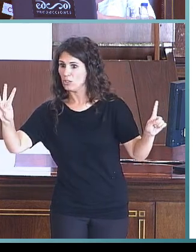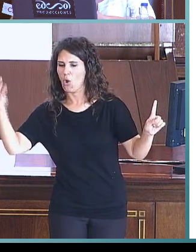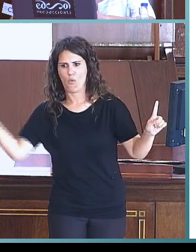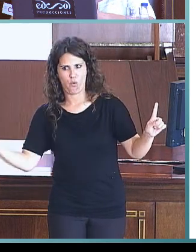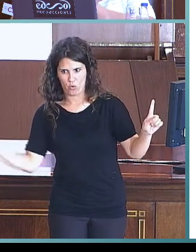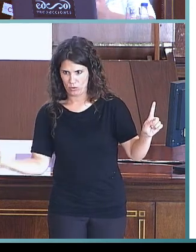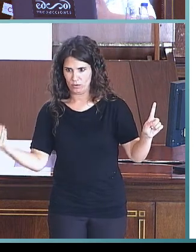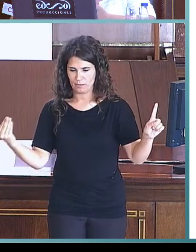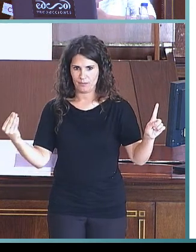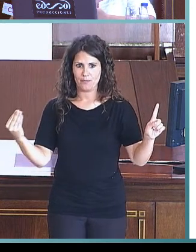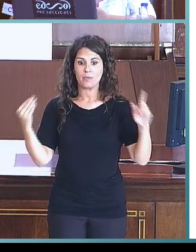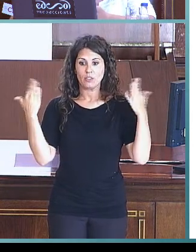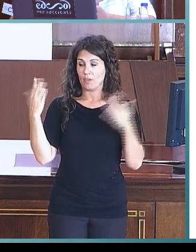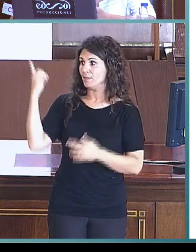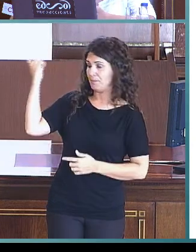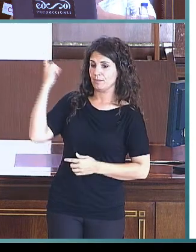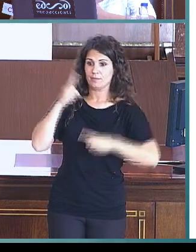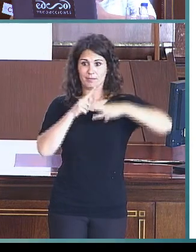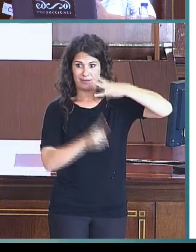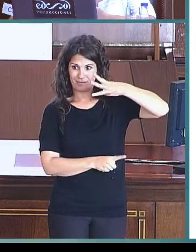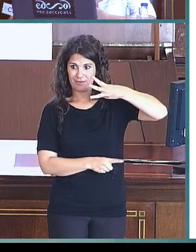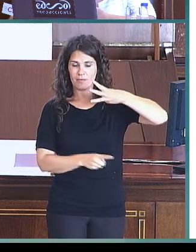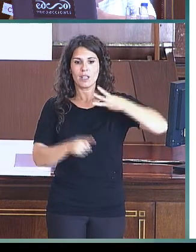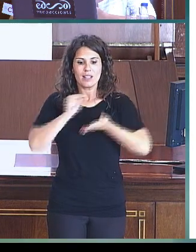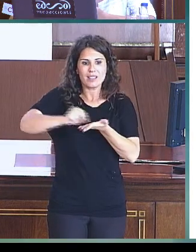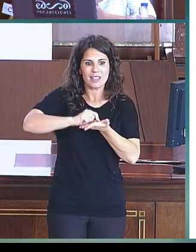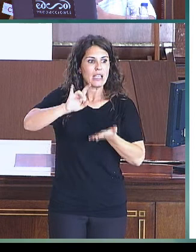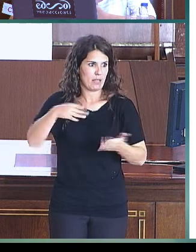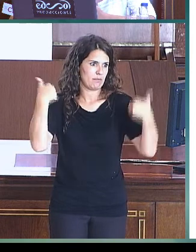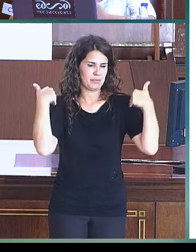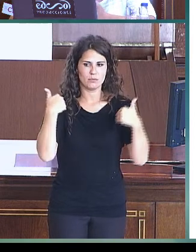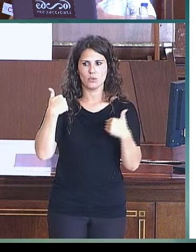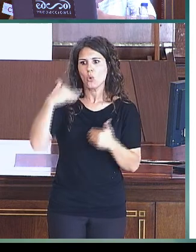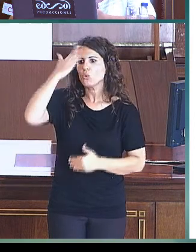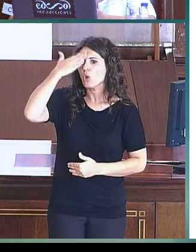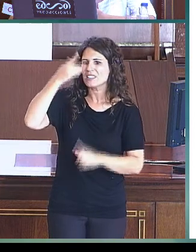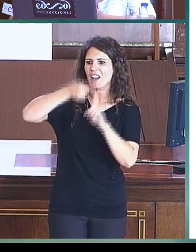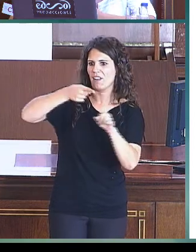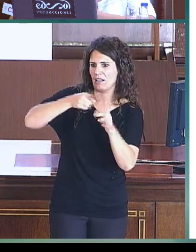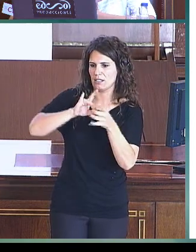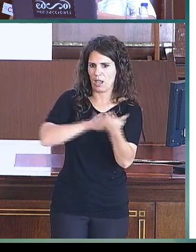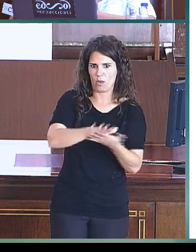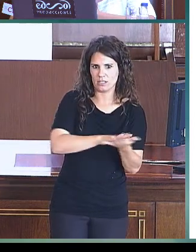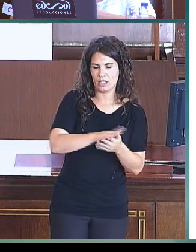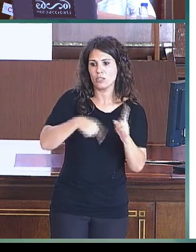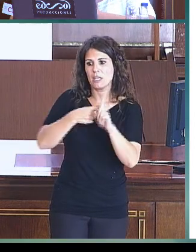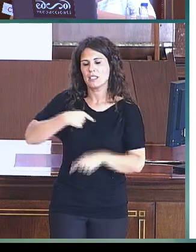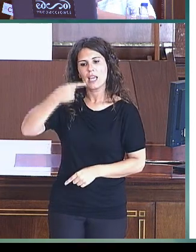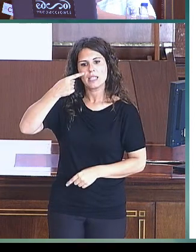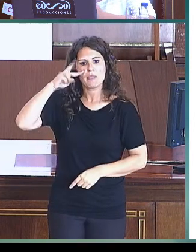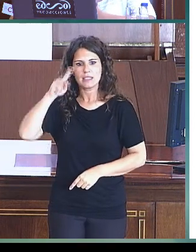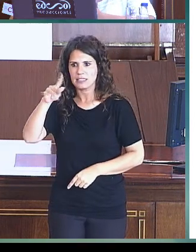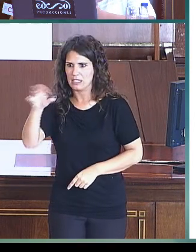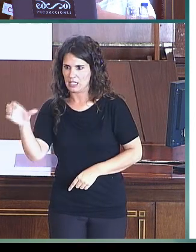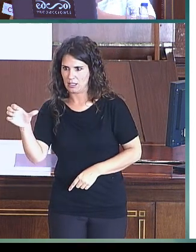buena competencia. Este inventario lo rellenaban los tutores referentes en lengua de signos y los especialistas en lengua de signos